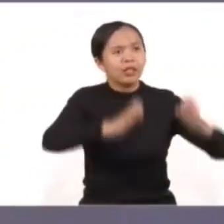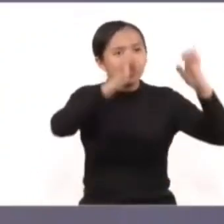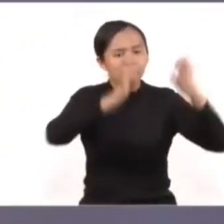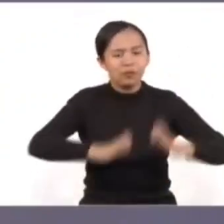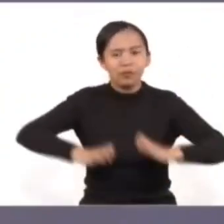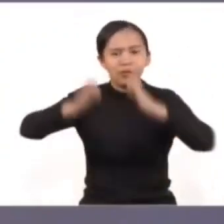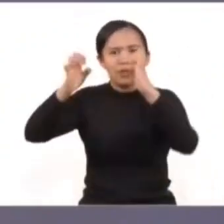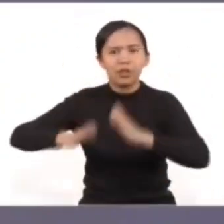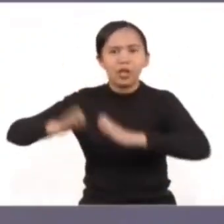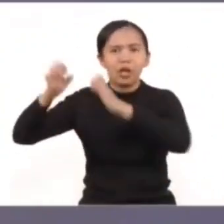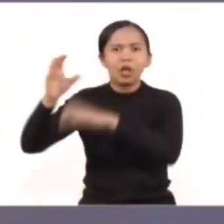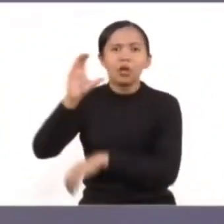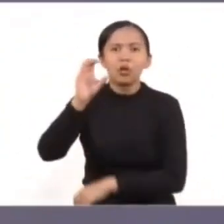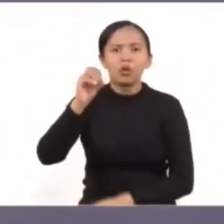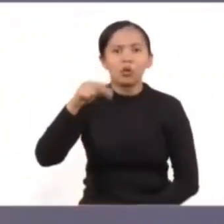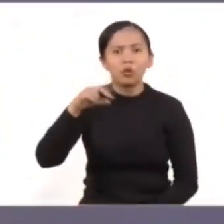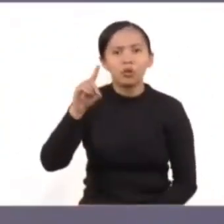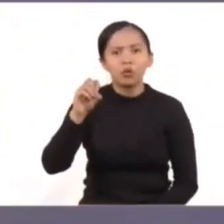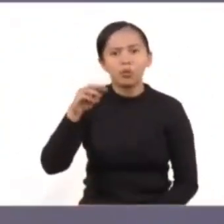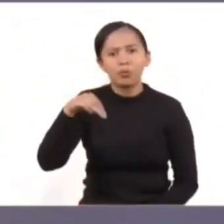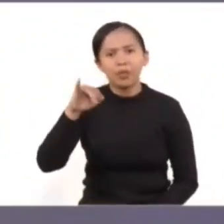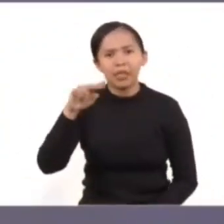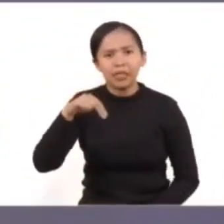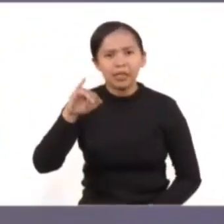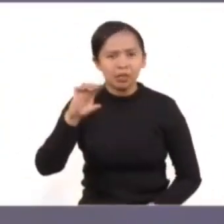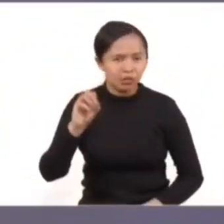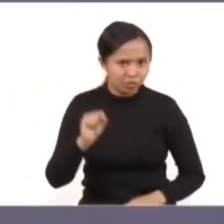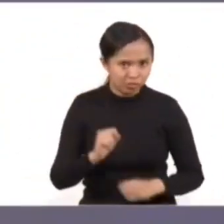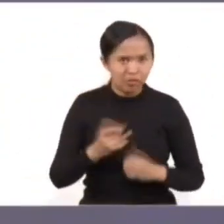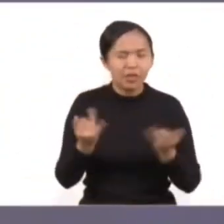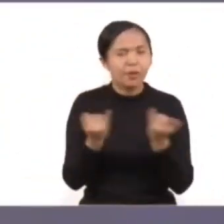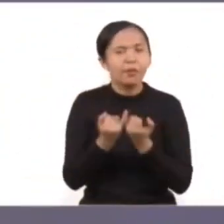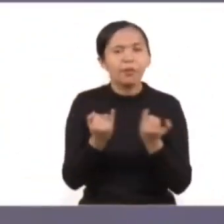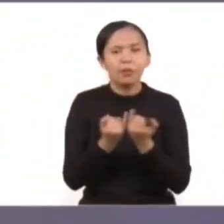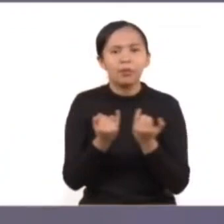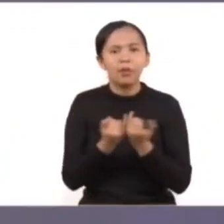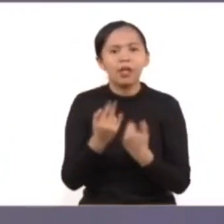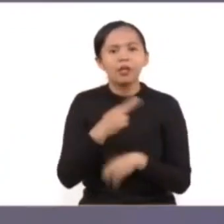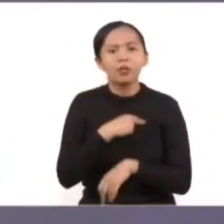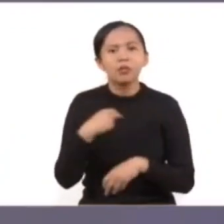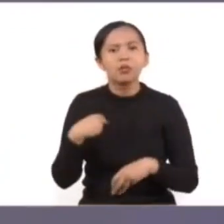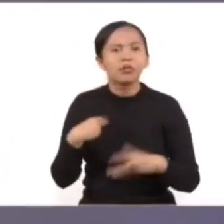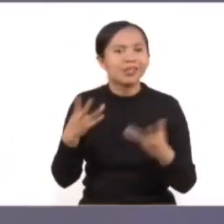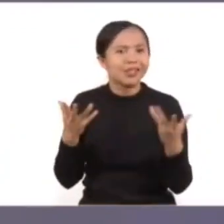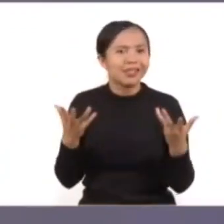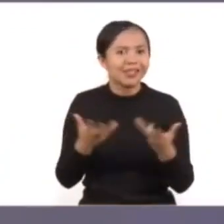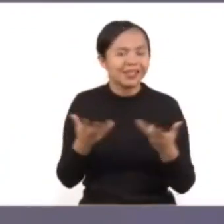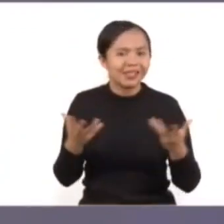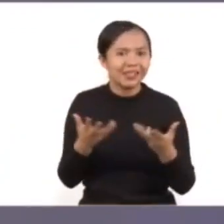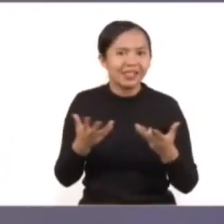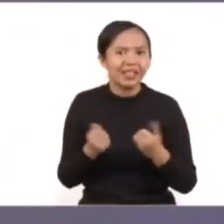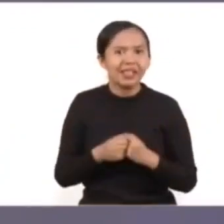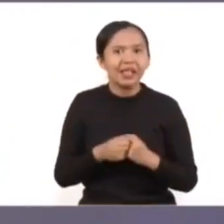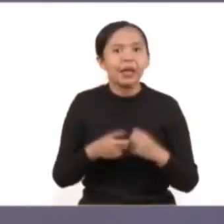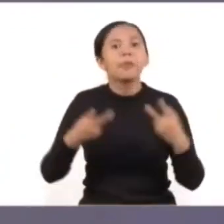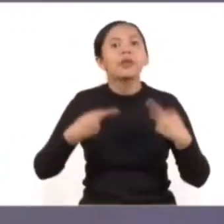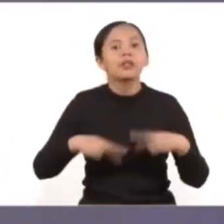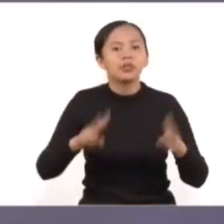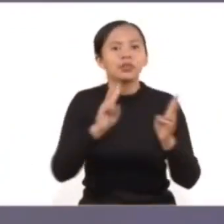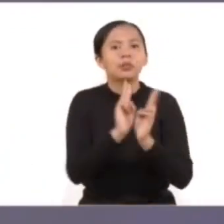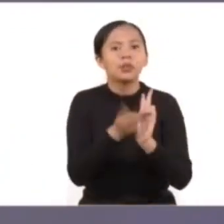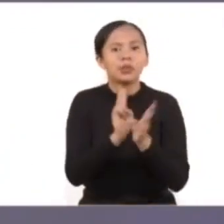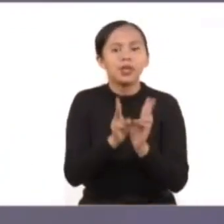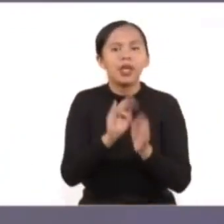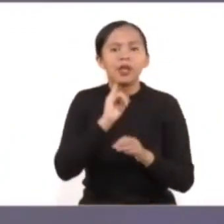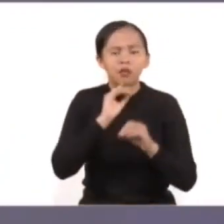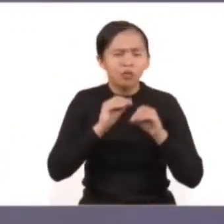intervenir las unidades habitacionales. Pero además llevamos a cabo con las vecinas y vecinos jornadas